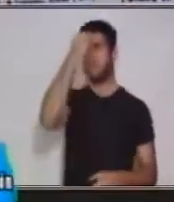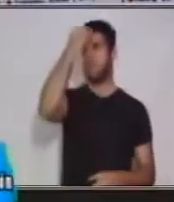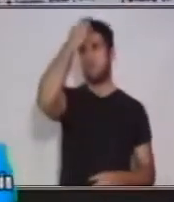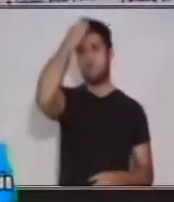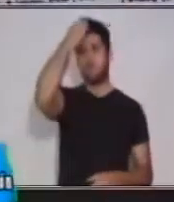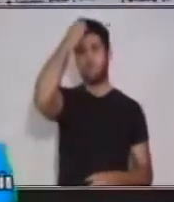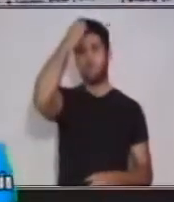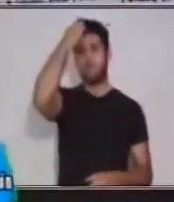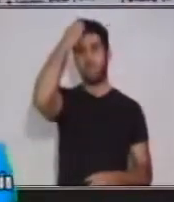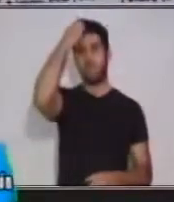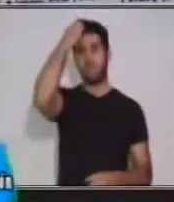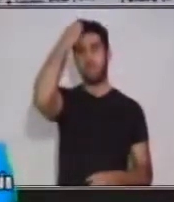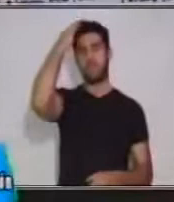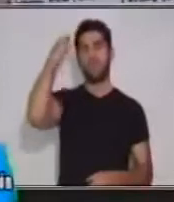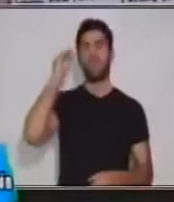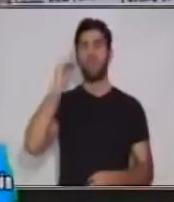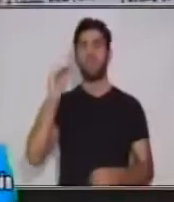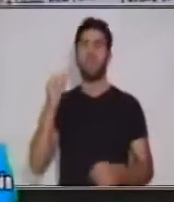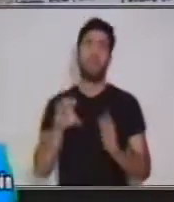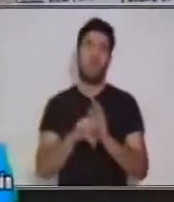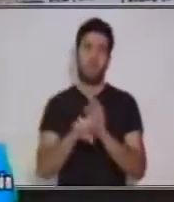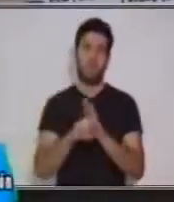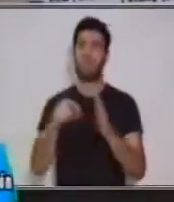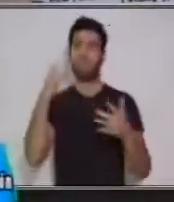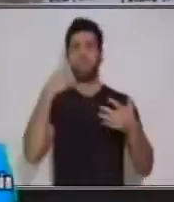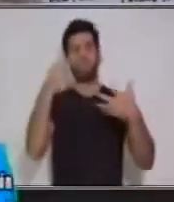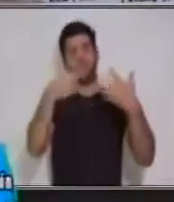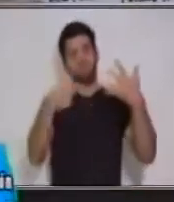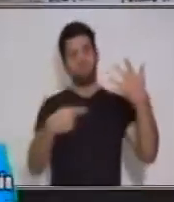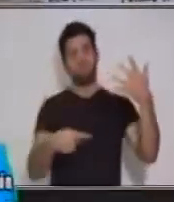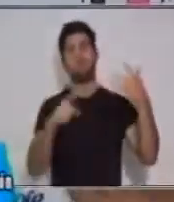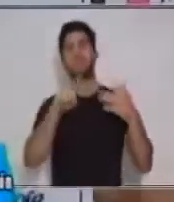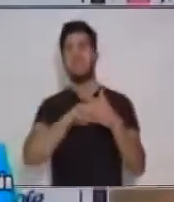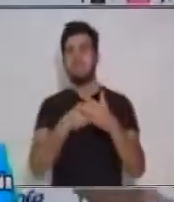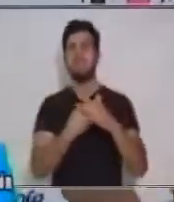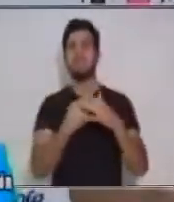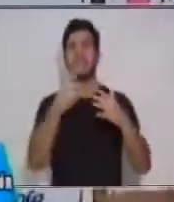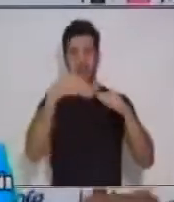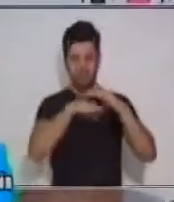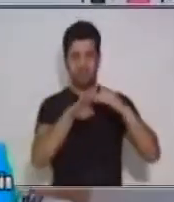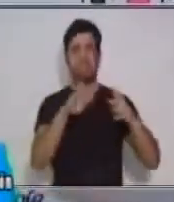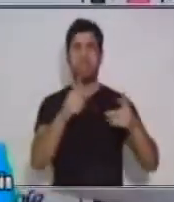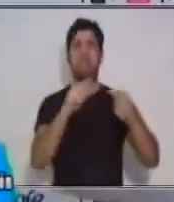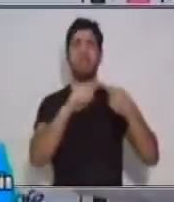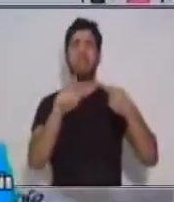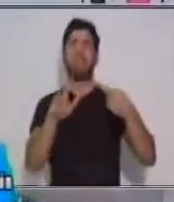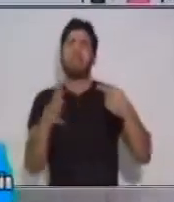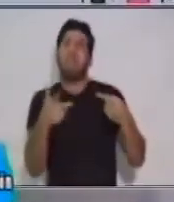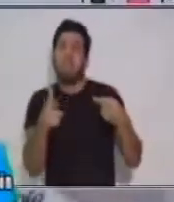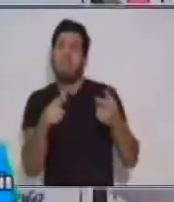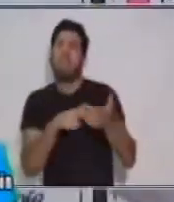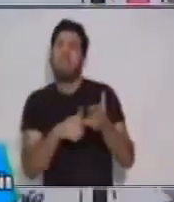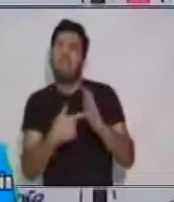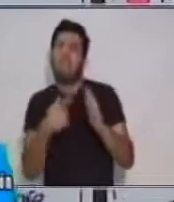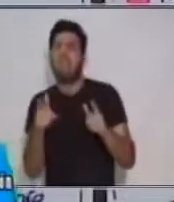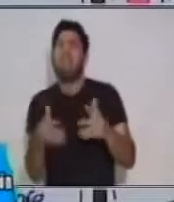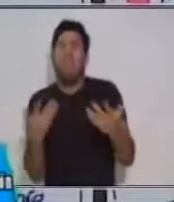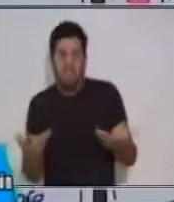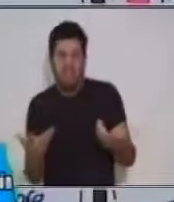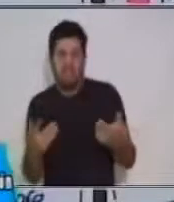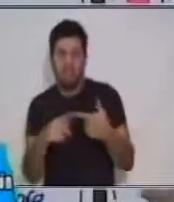introducción debes describir qué, qué, qué es. Entonces dice acá que debe